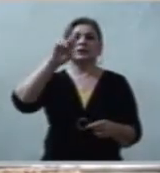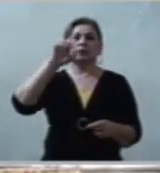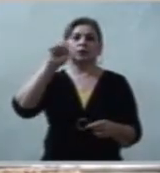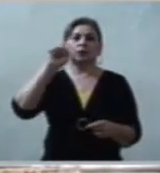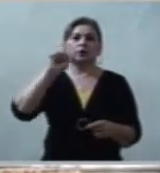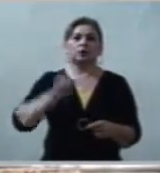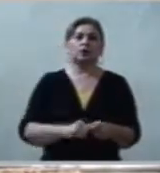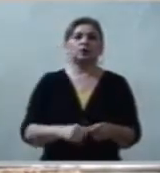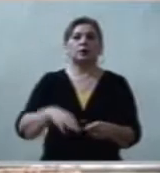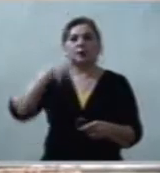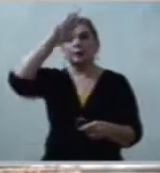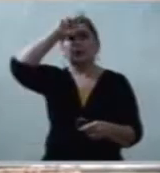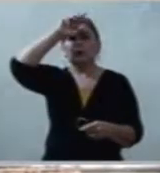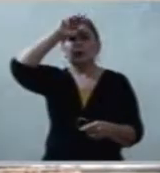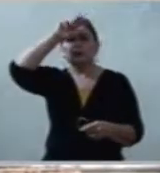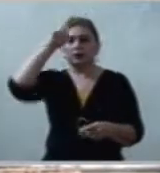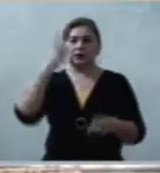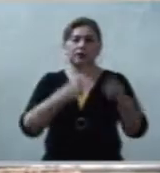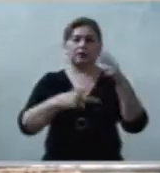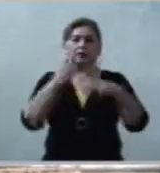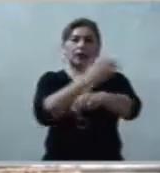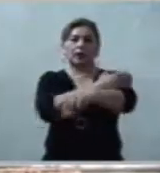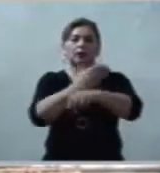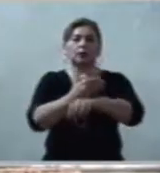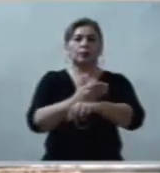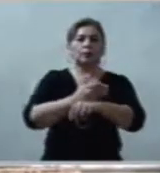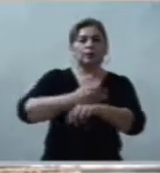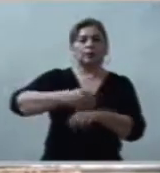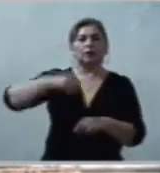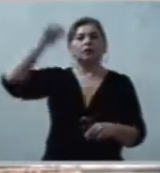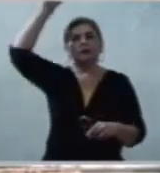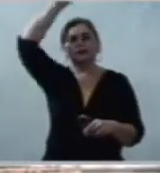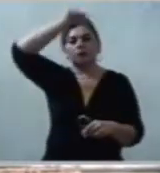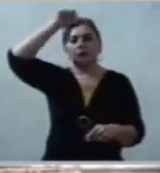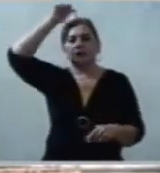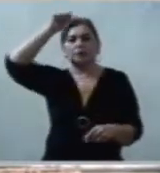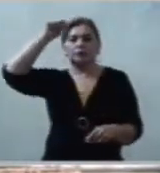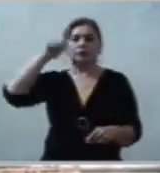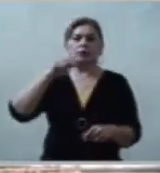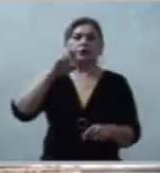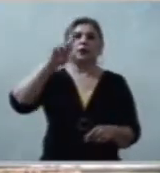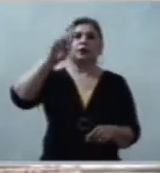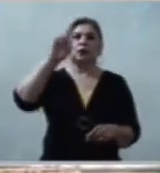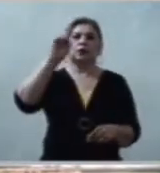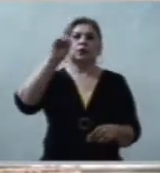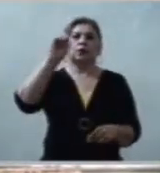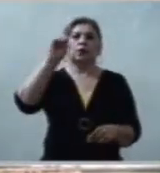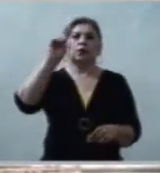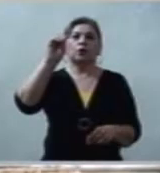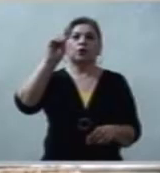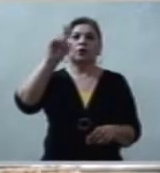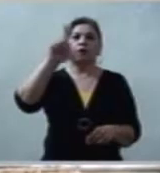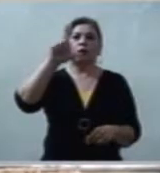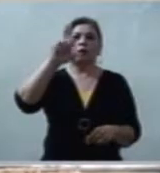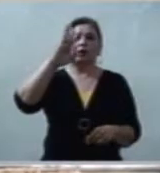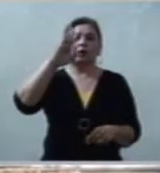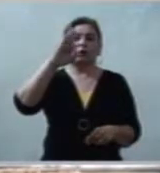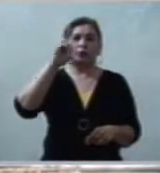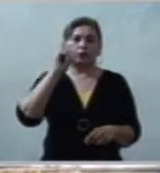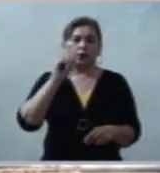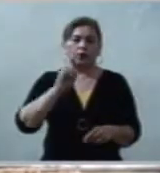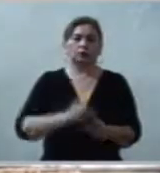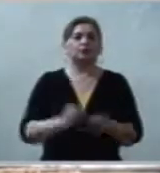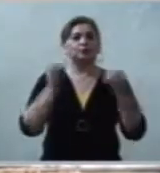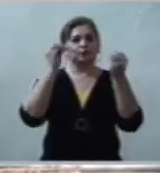que vienen junto con su párroco, el Padre Rodolfo, a celebrar con nosotros. Muy